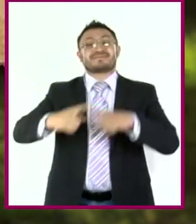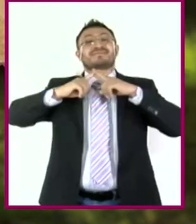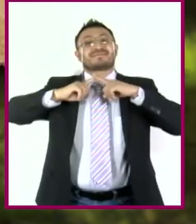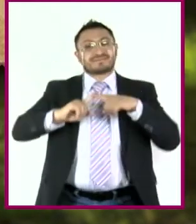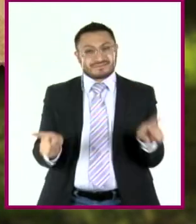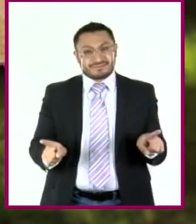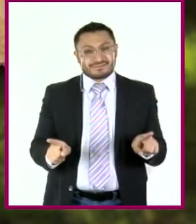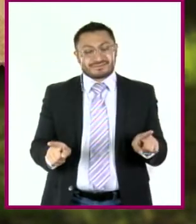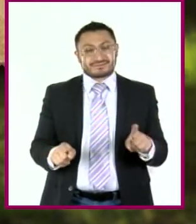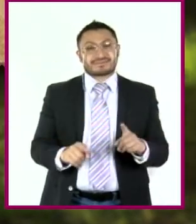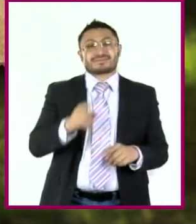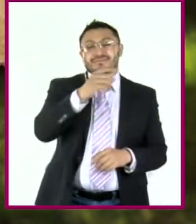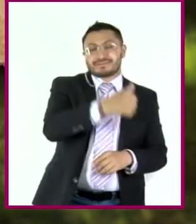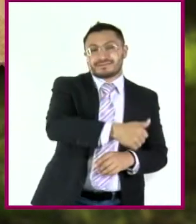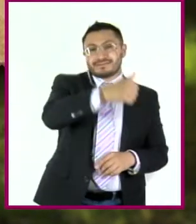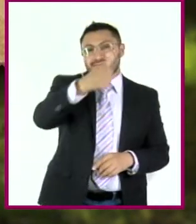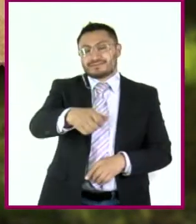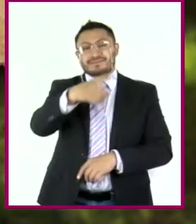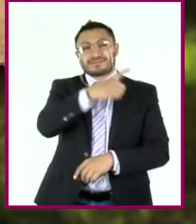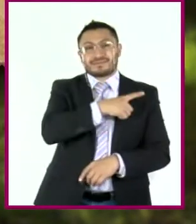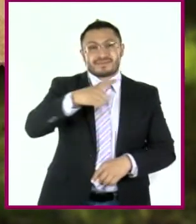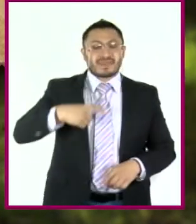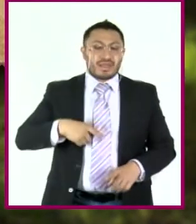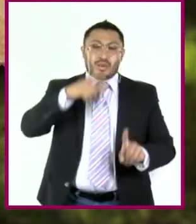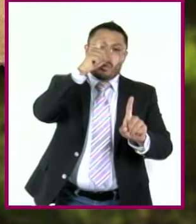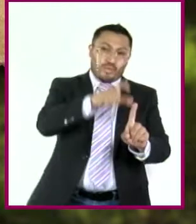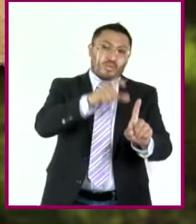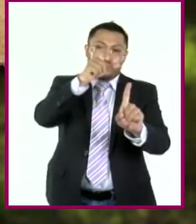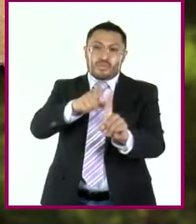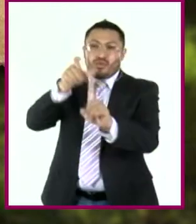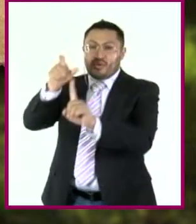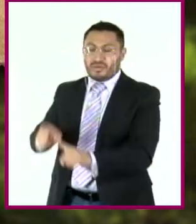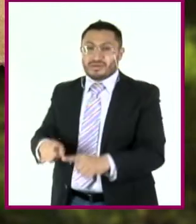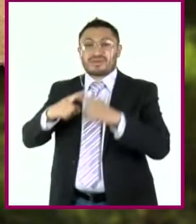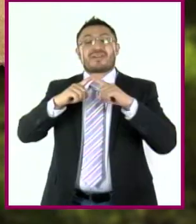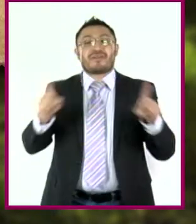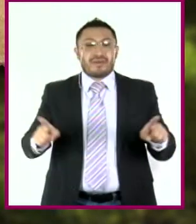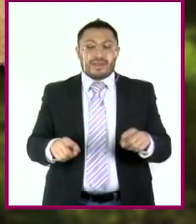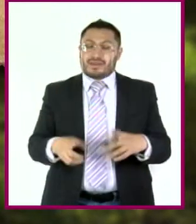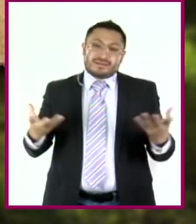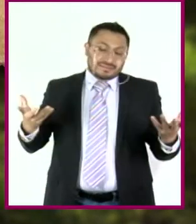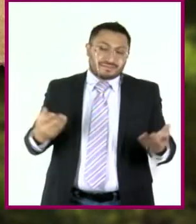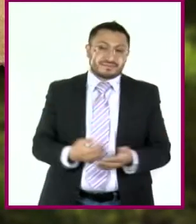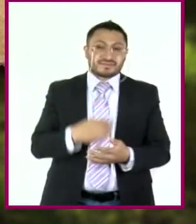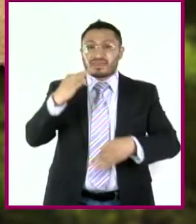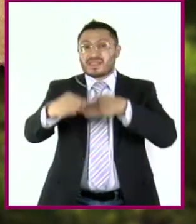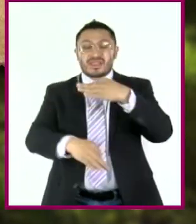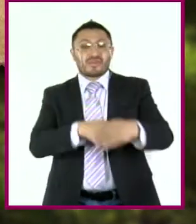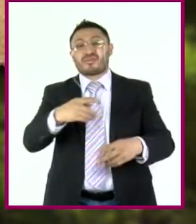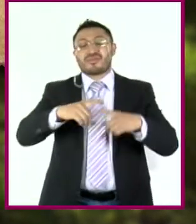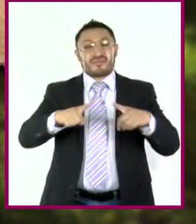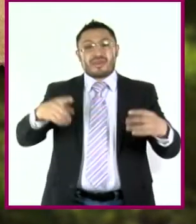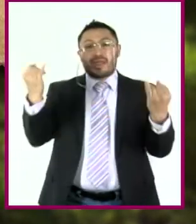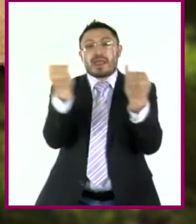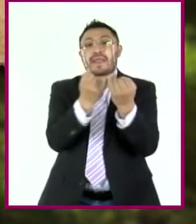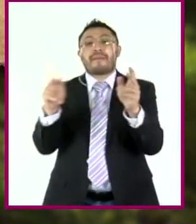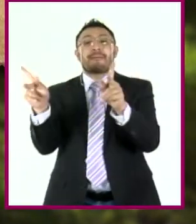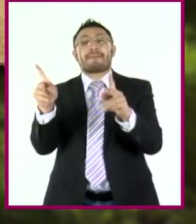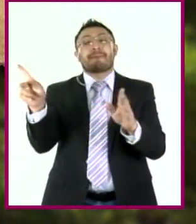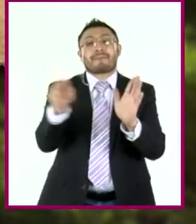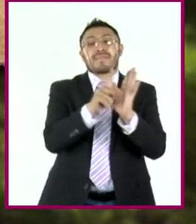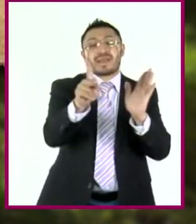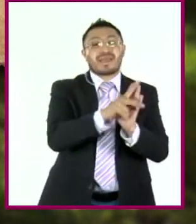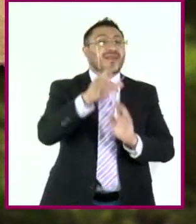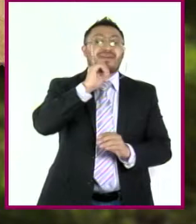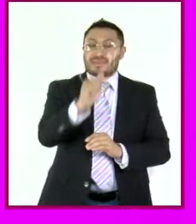debe ir inventándosela de acuerdo con su individualidad, única, irrepetible y frágil. Fernando